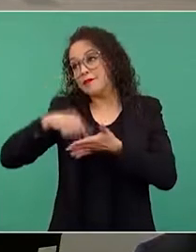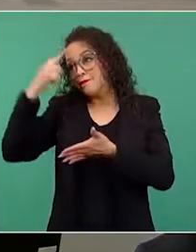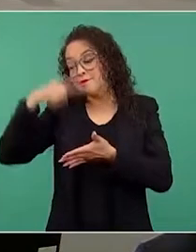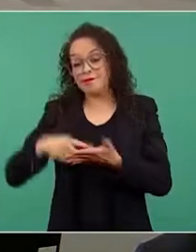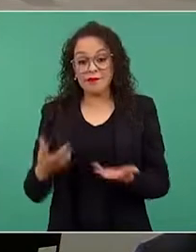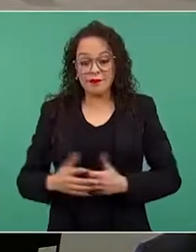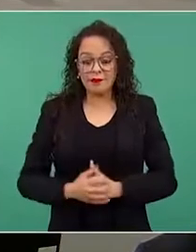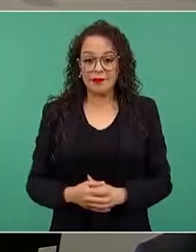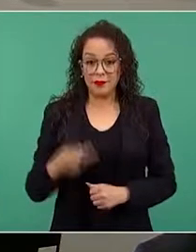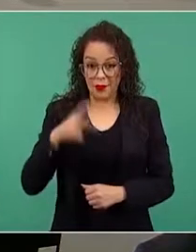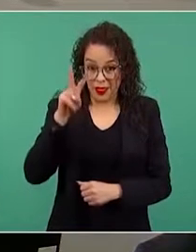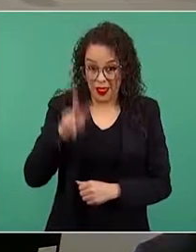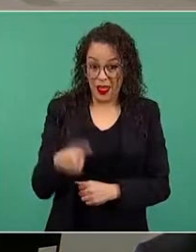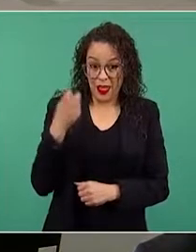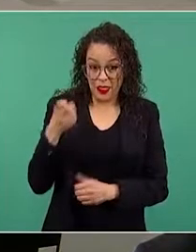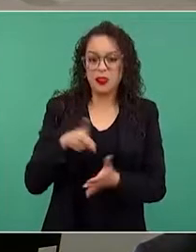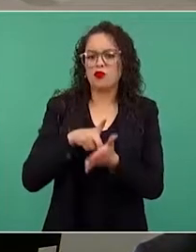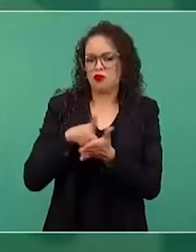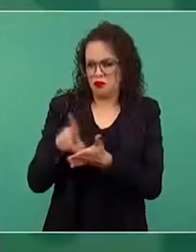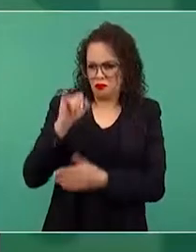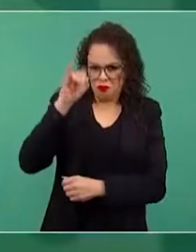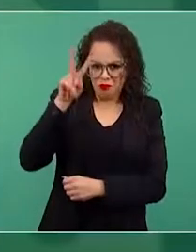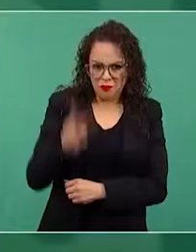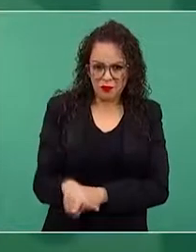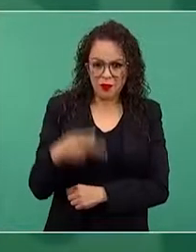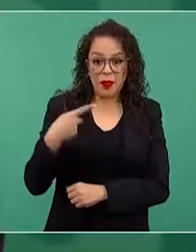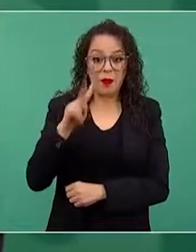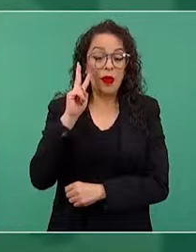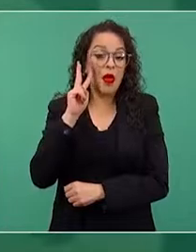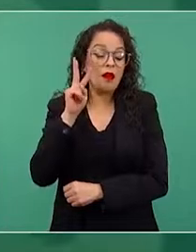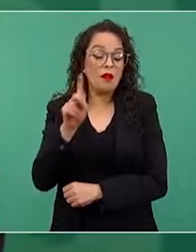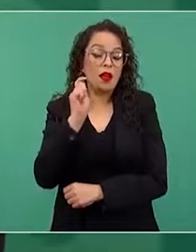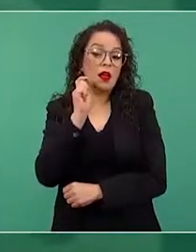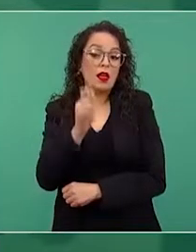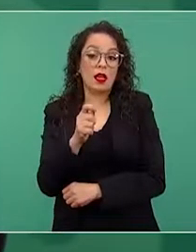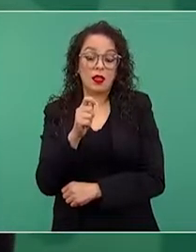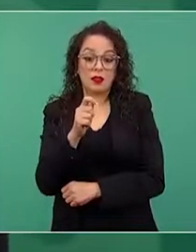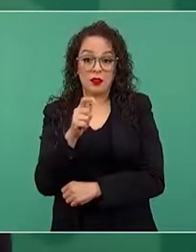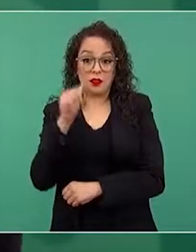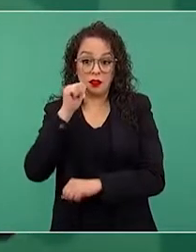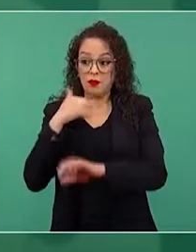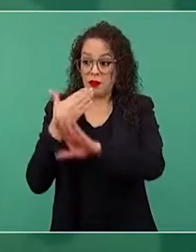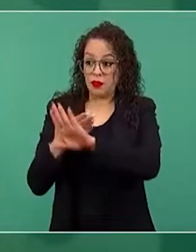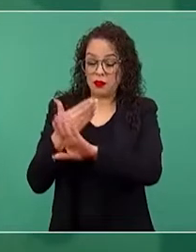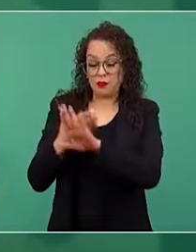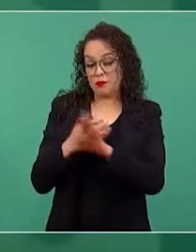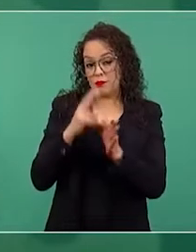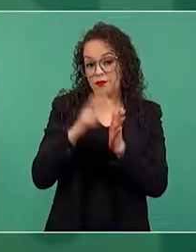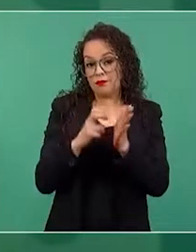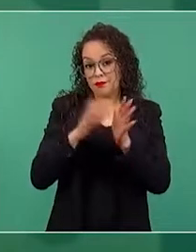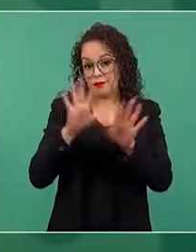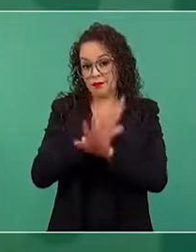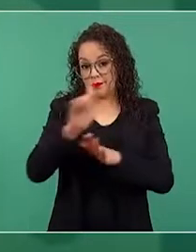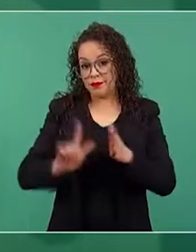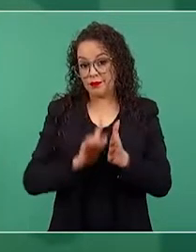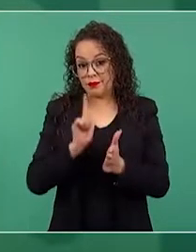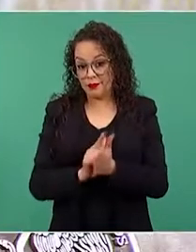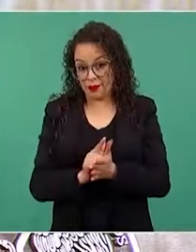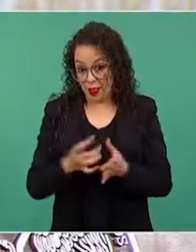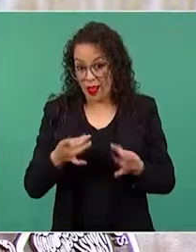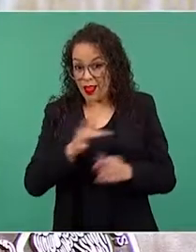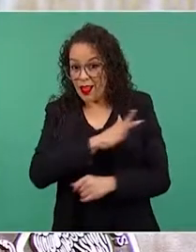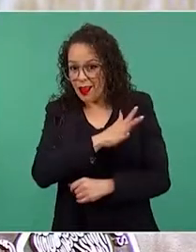pero es que para que la gente vea la supuesta calidad de argumentos y ataques a la reforma. regálame 20